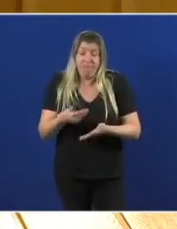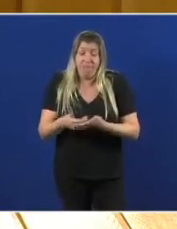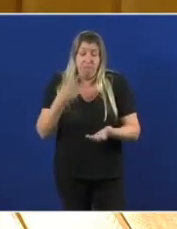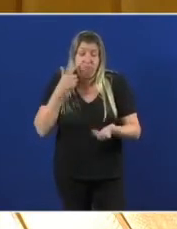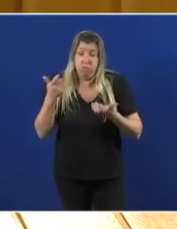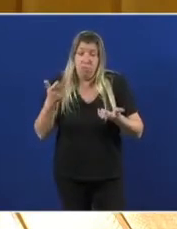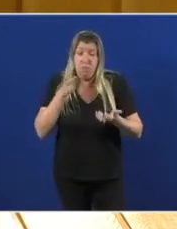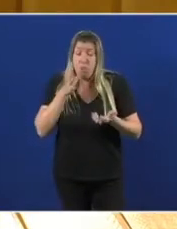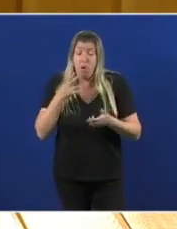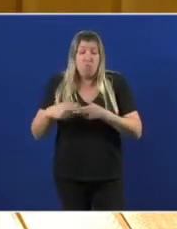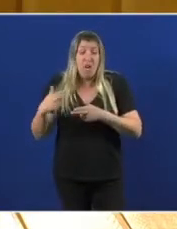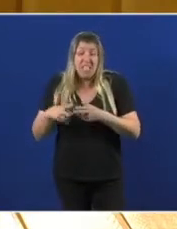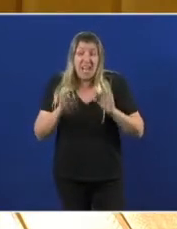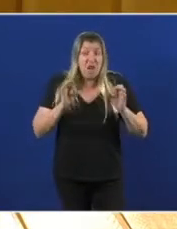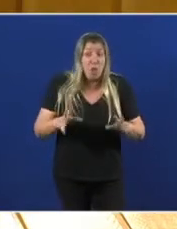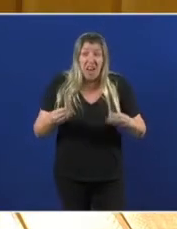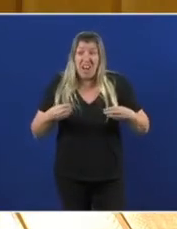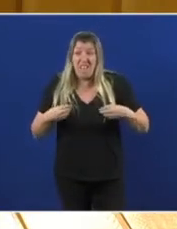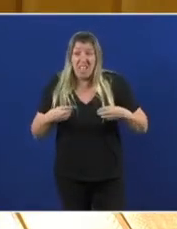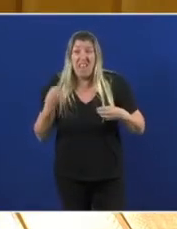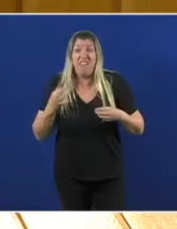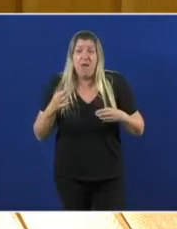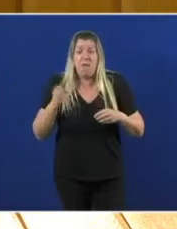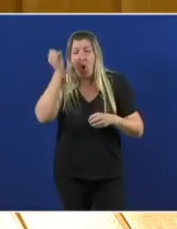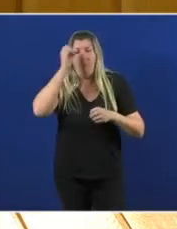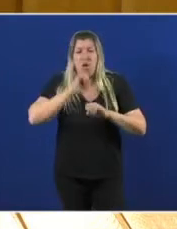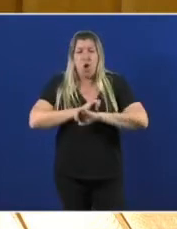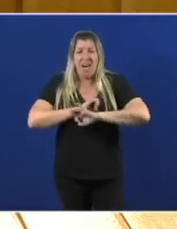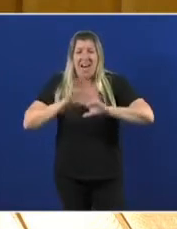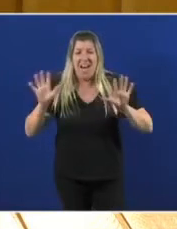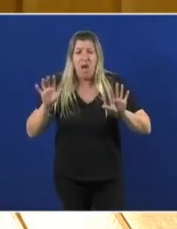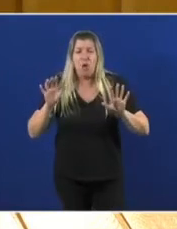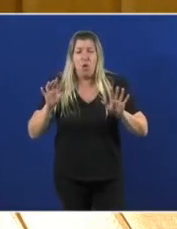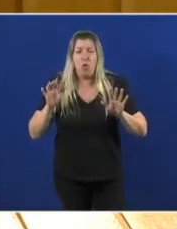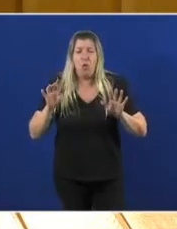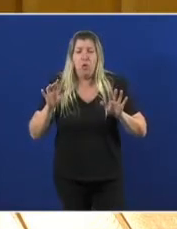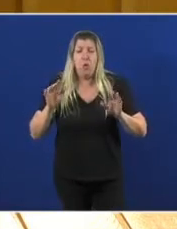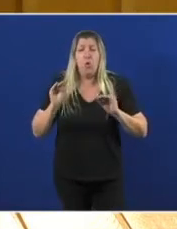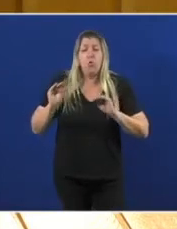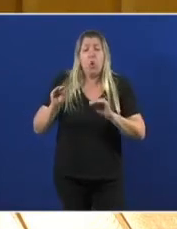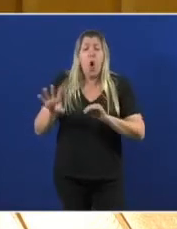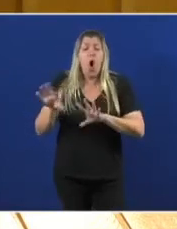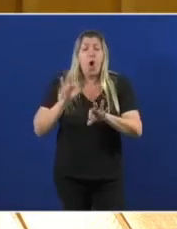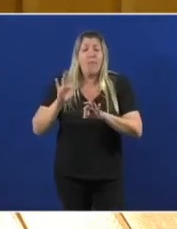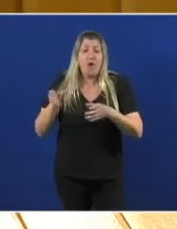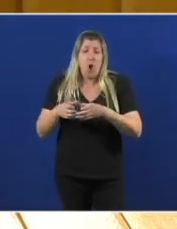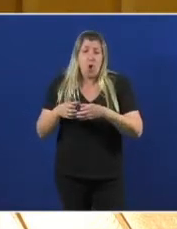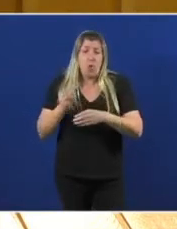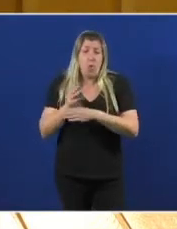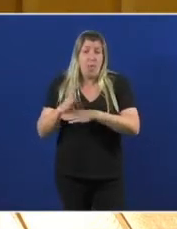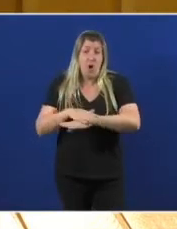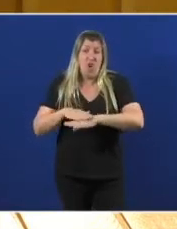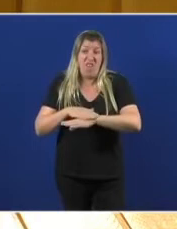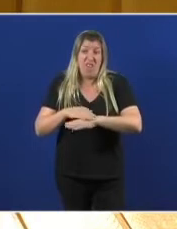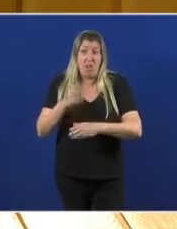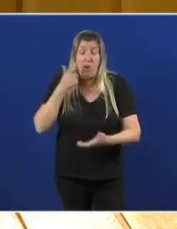política como na vida hai que posicionarse e a súa acción de goberno deixa moi claro de que lado está